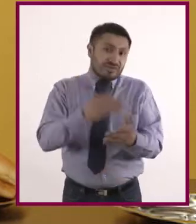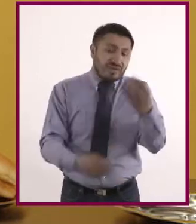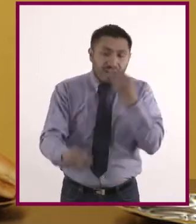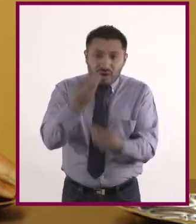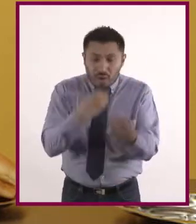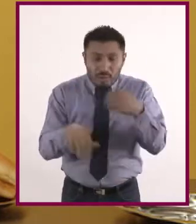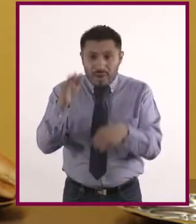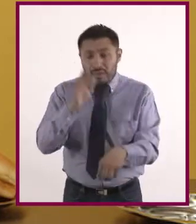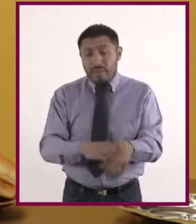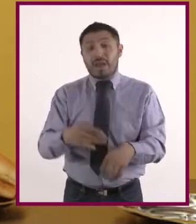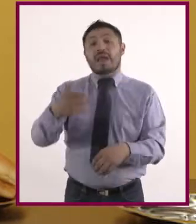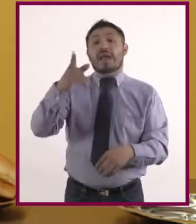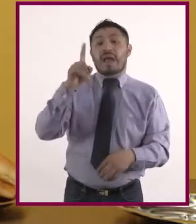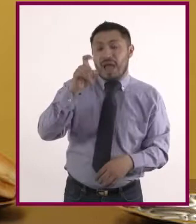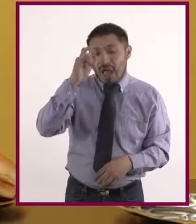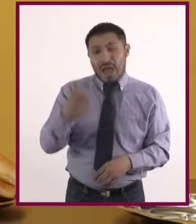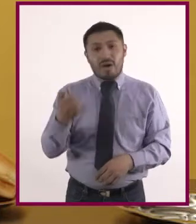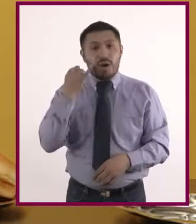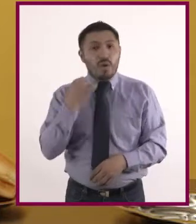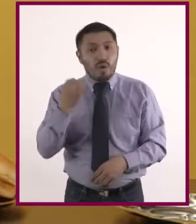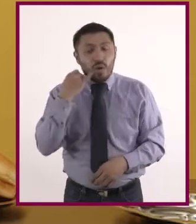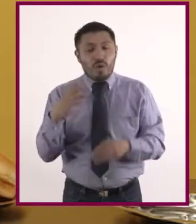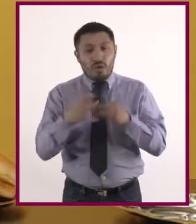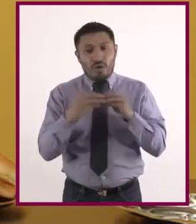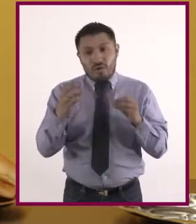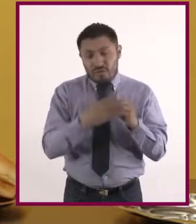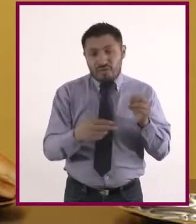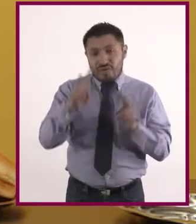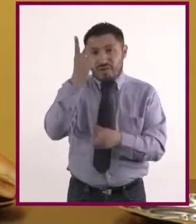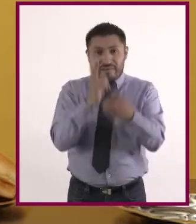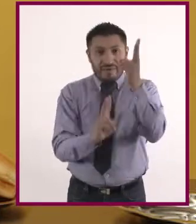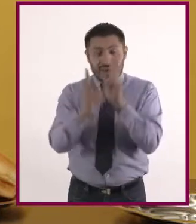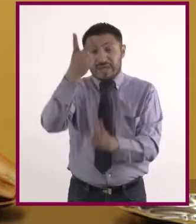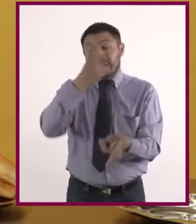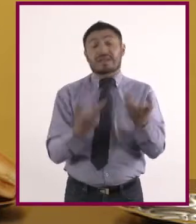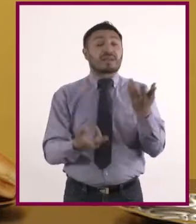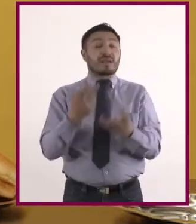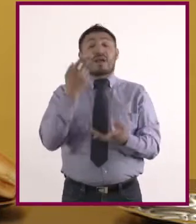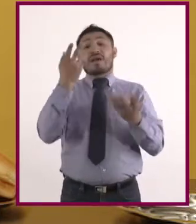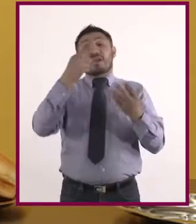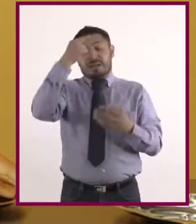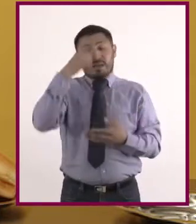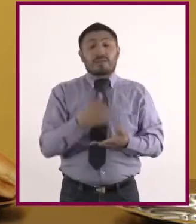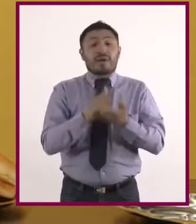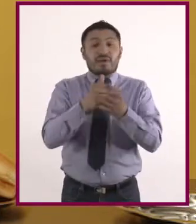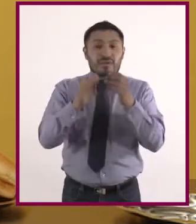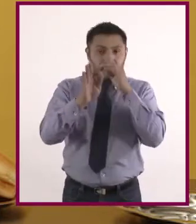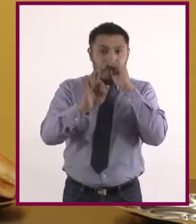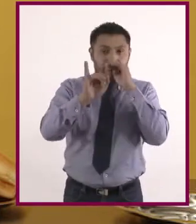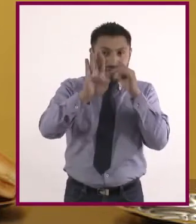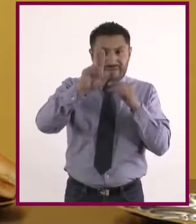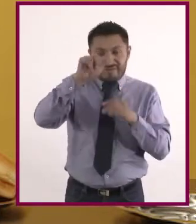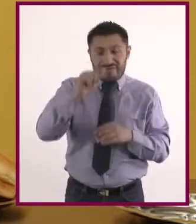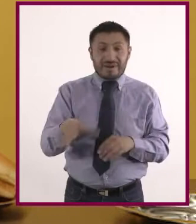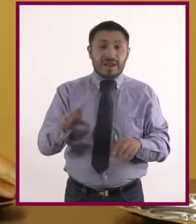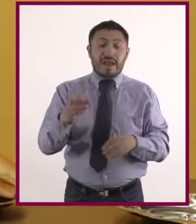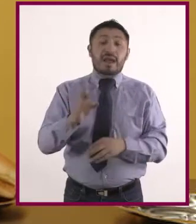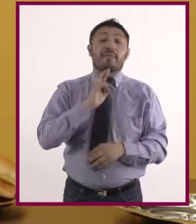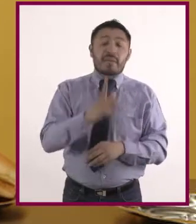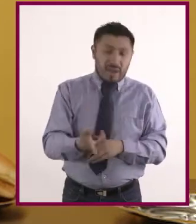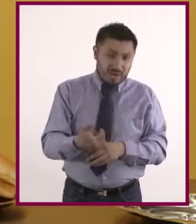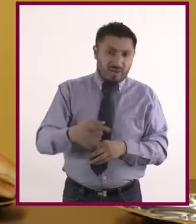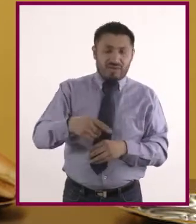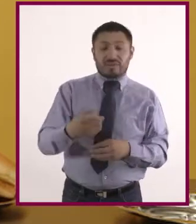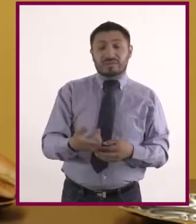agua, jugos de fruta y vegetales con endulcorantes naturales para ayudar a que la fibra funcione mejor, volviendo a las heces más blandas y fáciles de